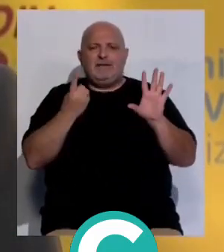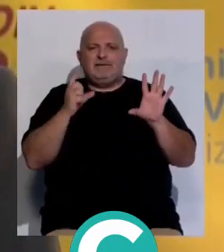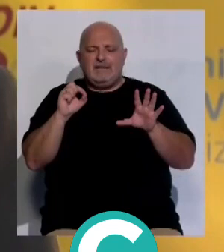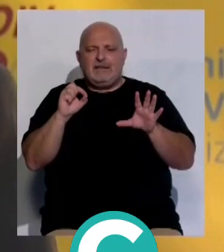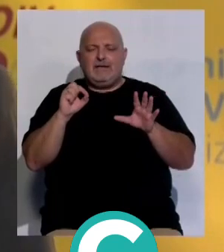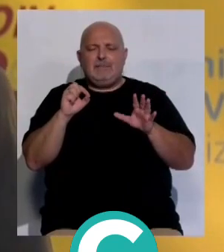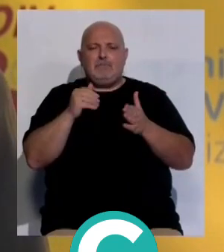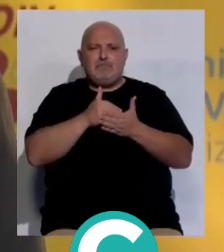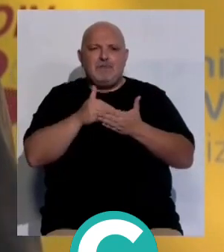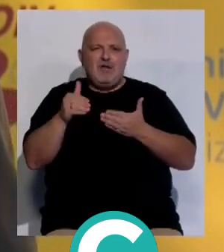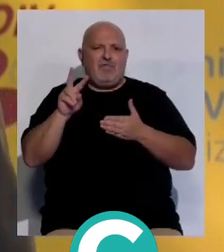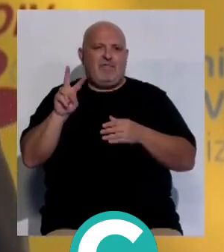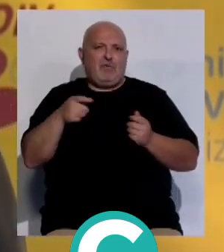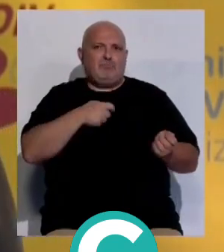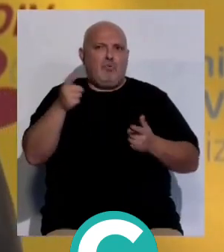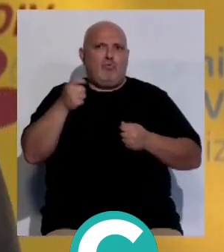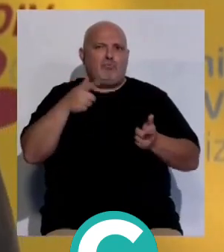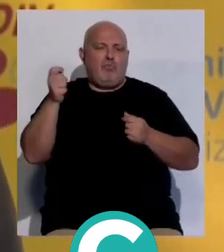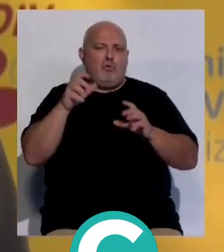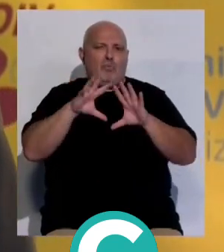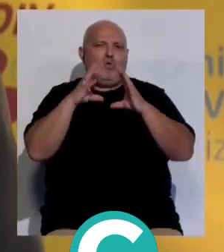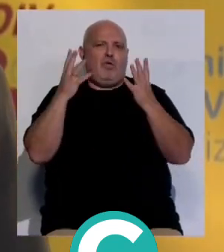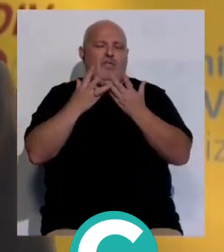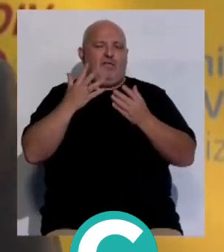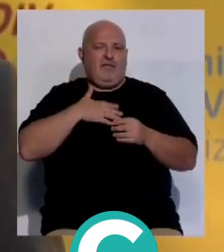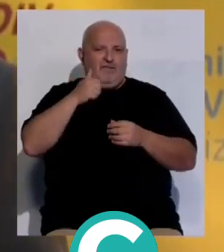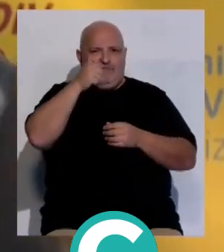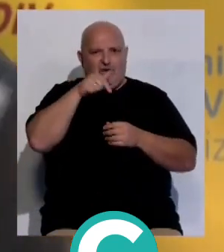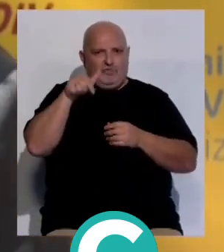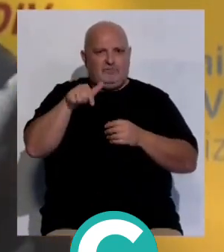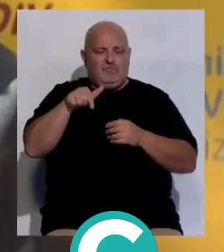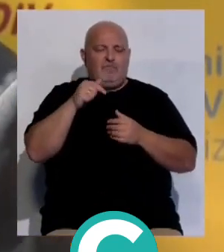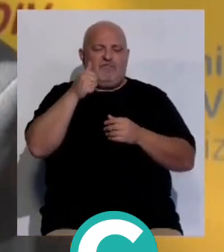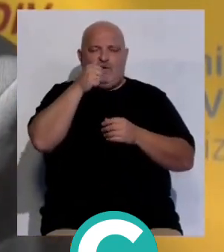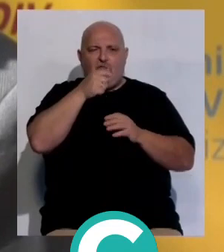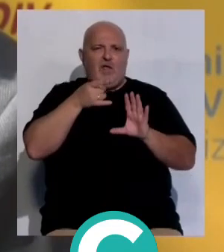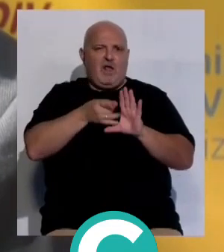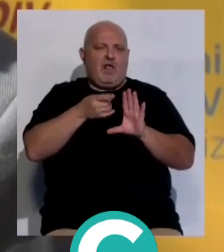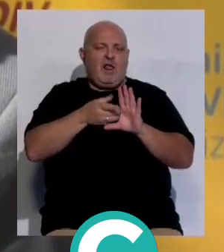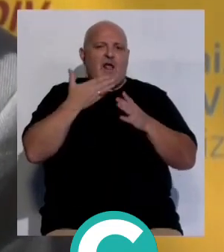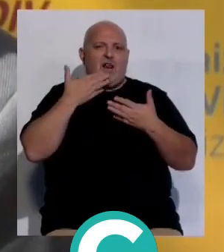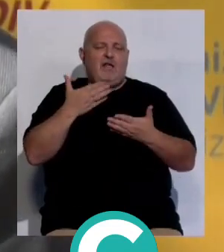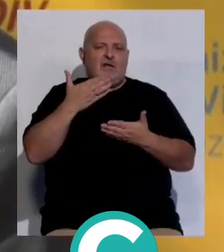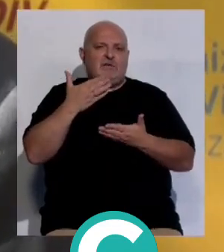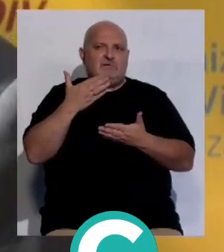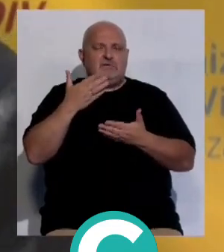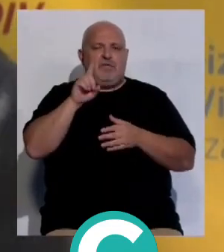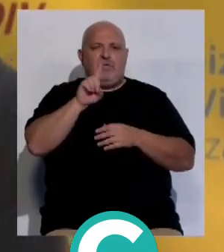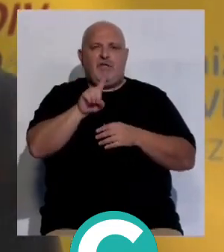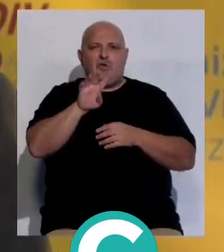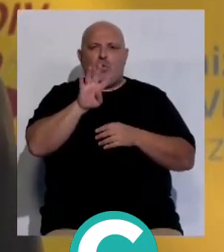millones de euros de exportación de nuestros vinos, y esos vinos de calidad amparados por las